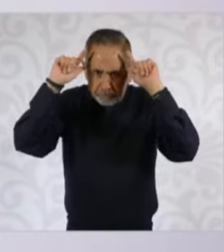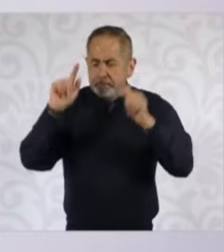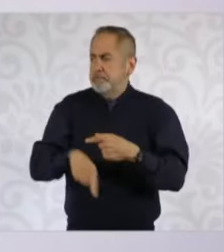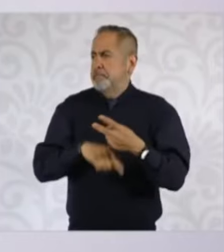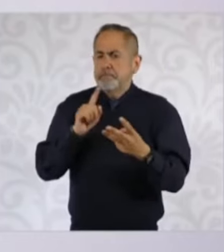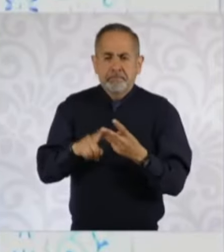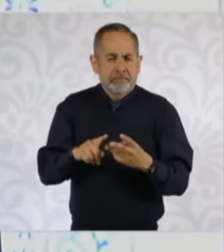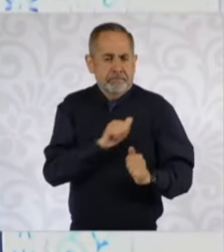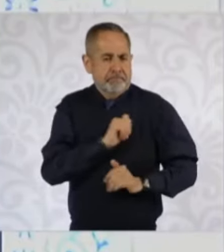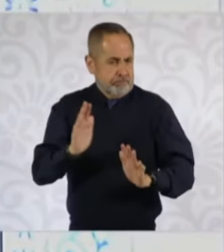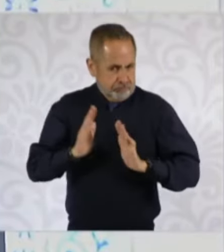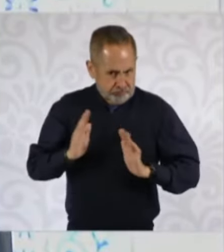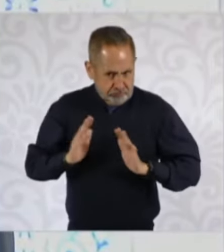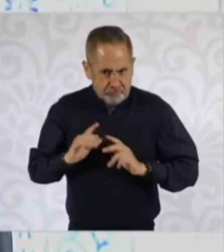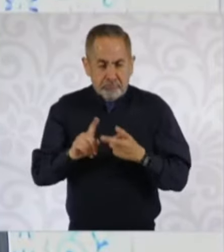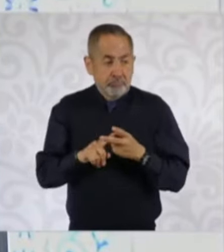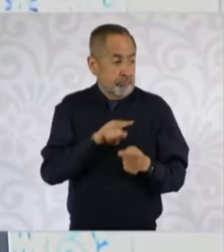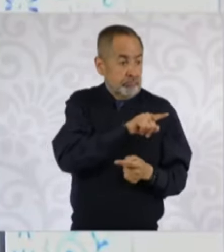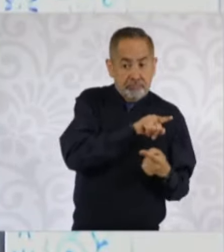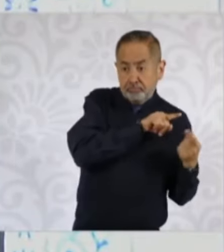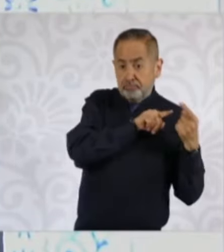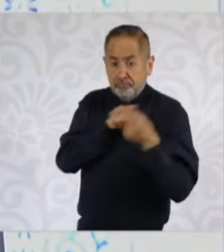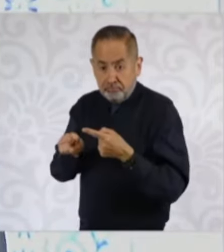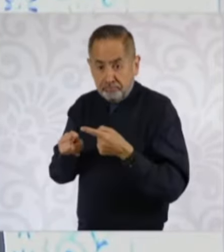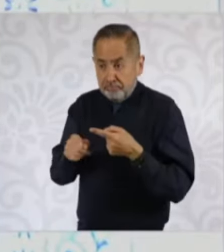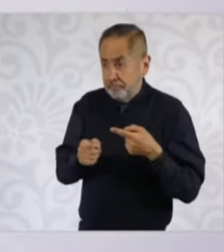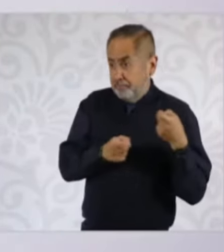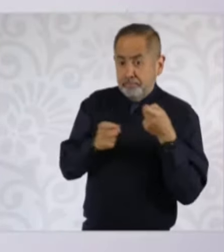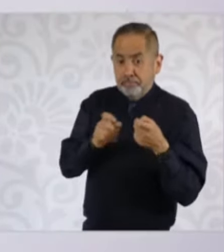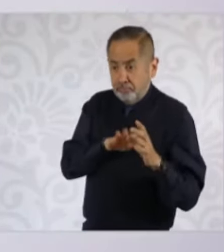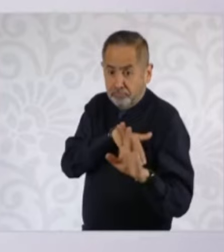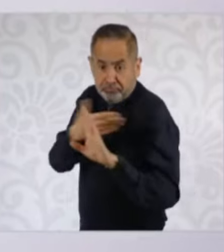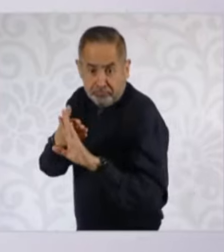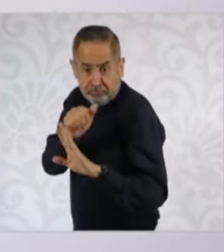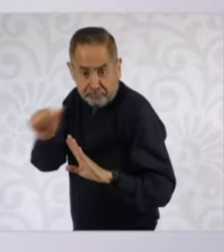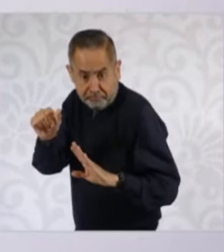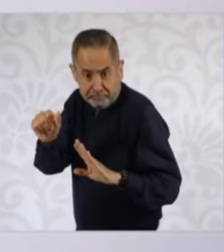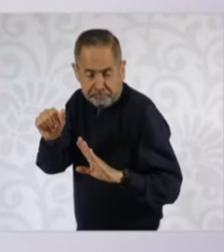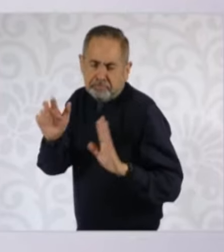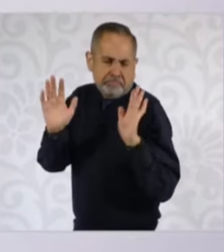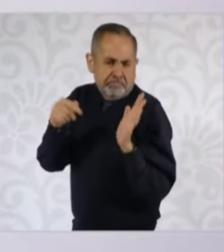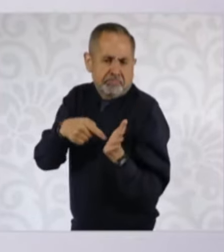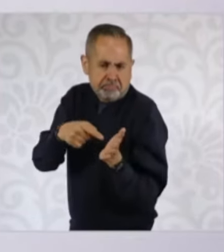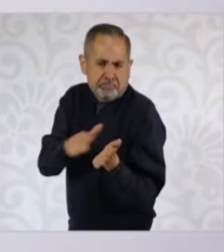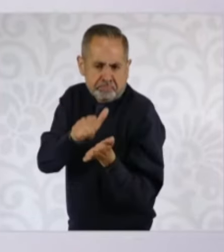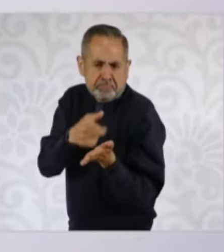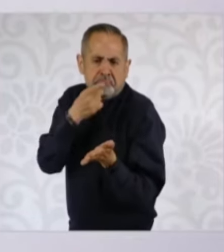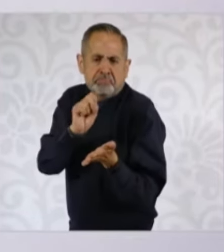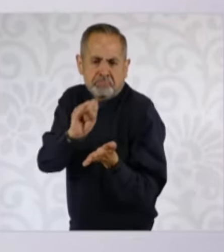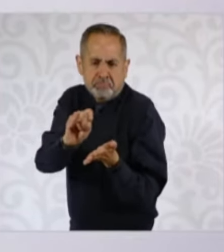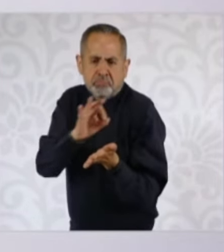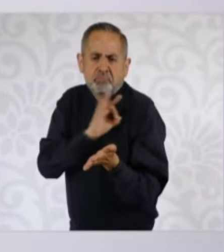Ejército, son agredidas, entonces dentro del marco de la ley ellos